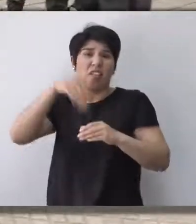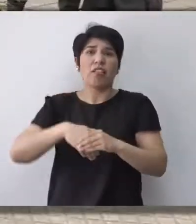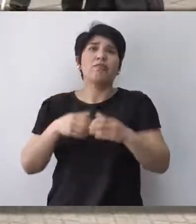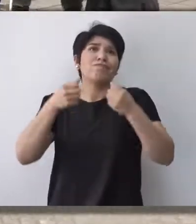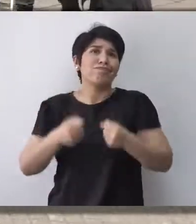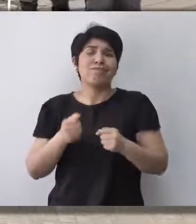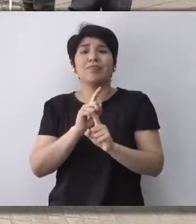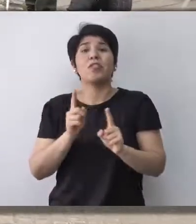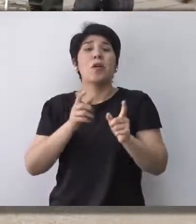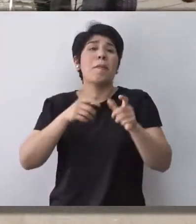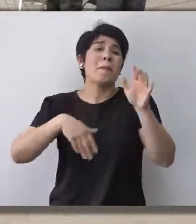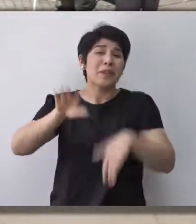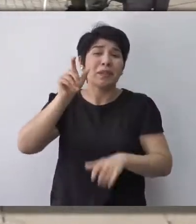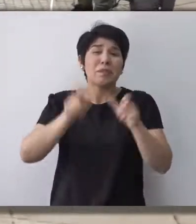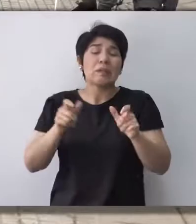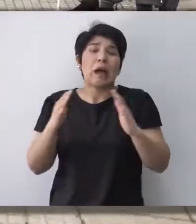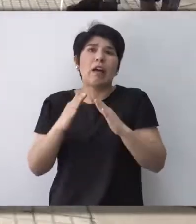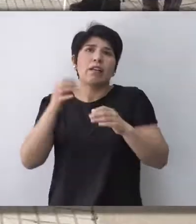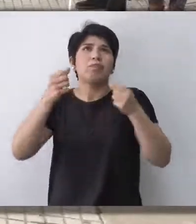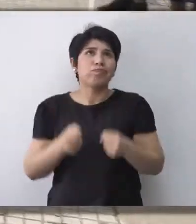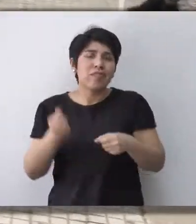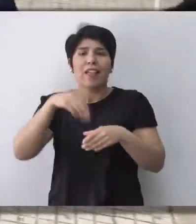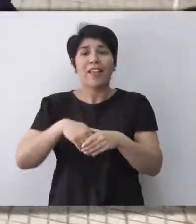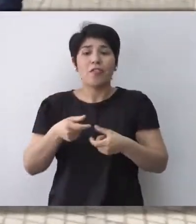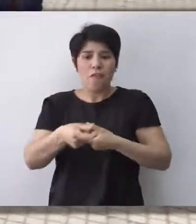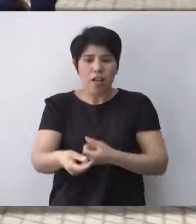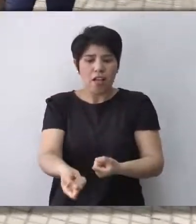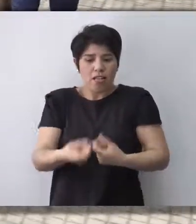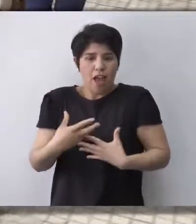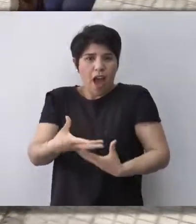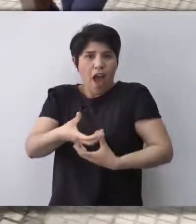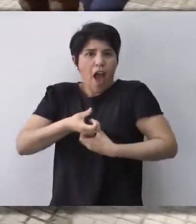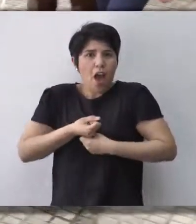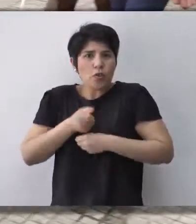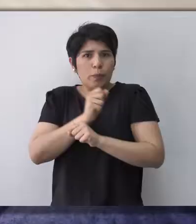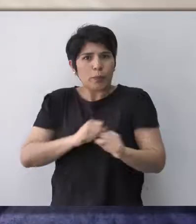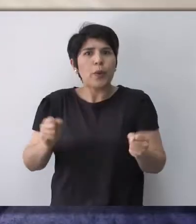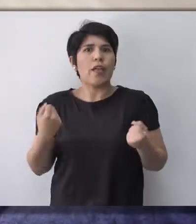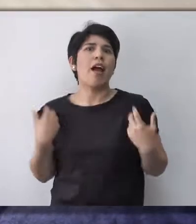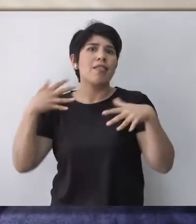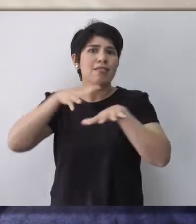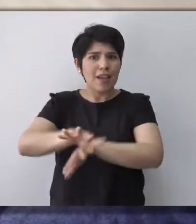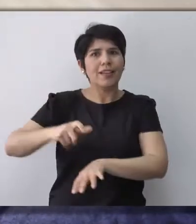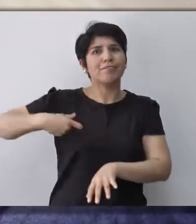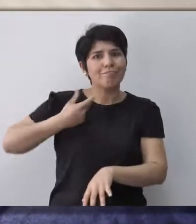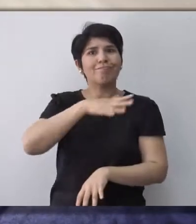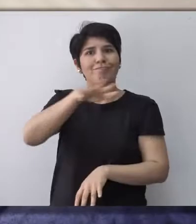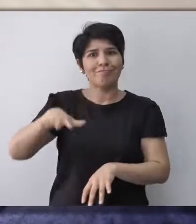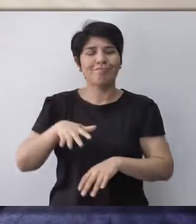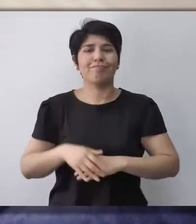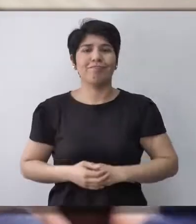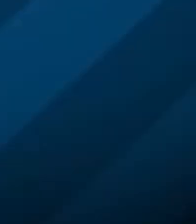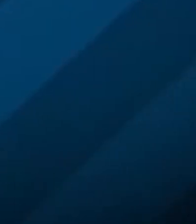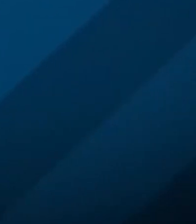de su hogar, que a veces es lo que sucede, que las personas están como muy recluidas. Y esta herramienta es la que permite la integración